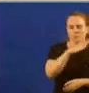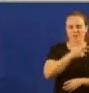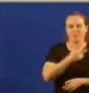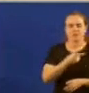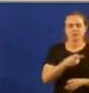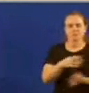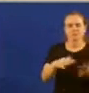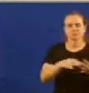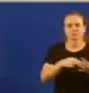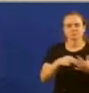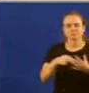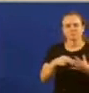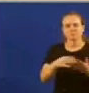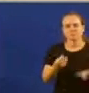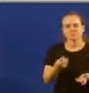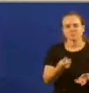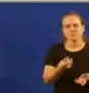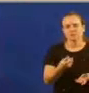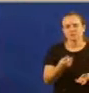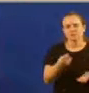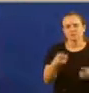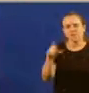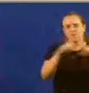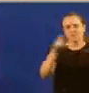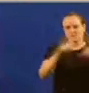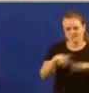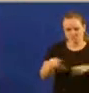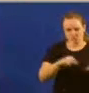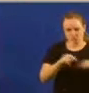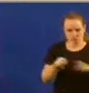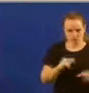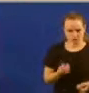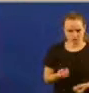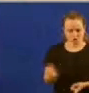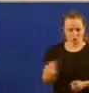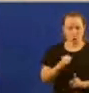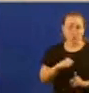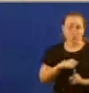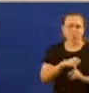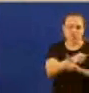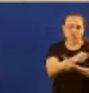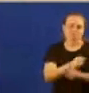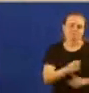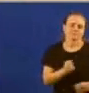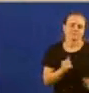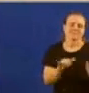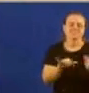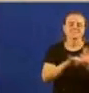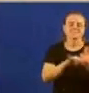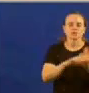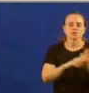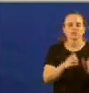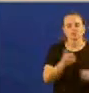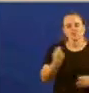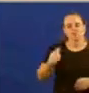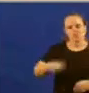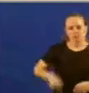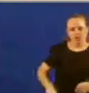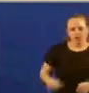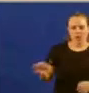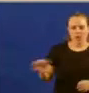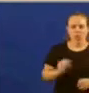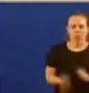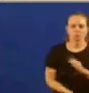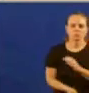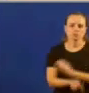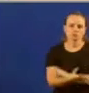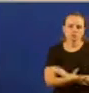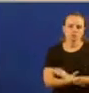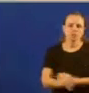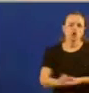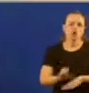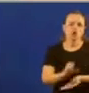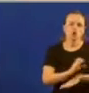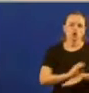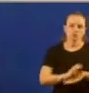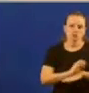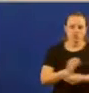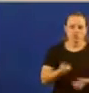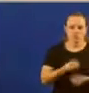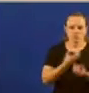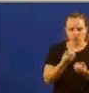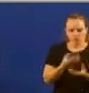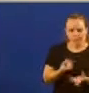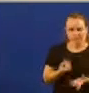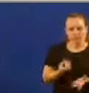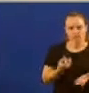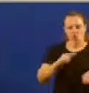cualificada do Parlamento de Galicia, impulsar o estatuto profesional, crear o Consello de Informativos, desenvolver os contratos